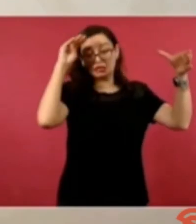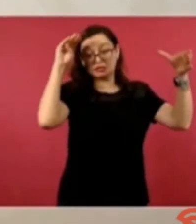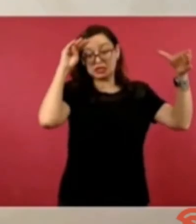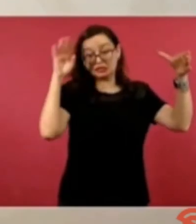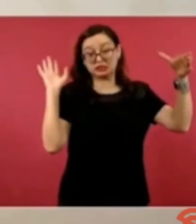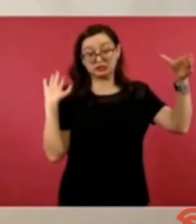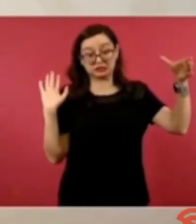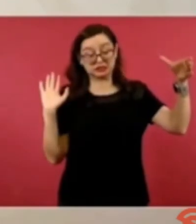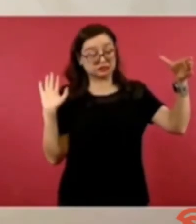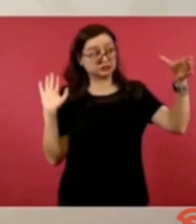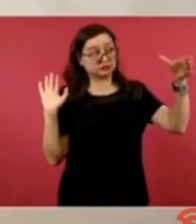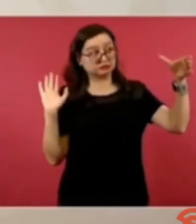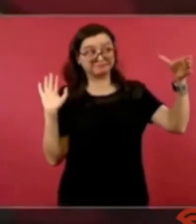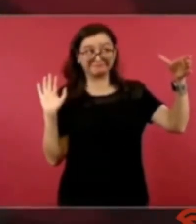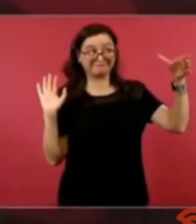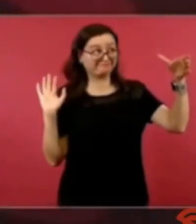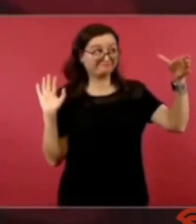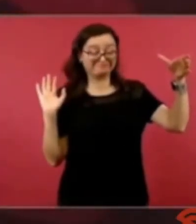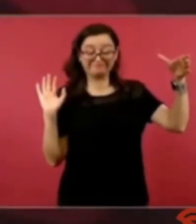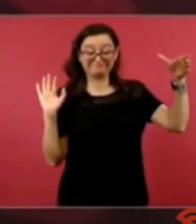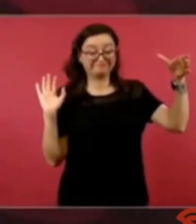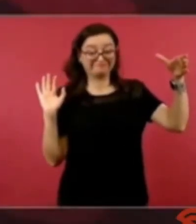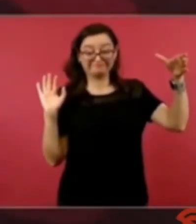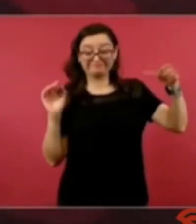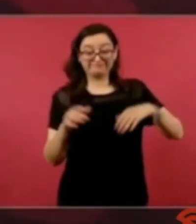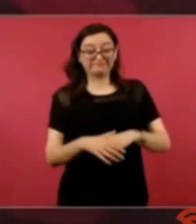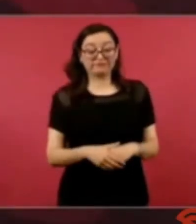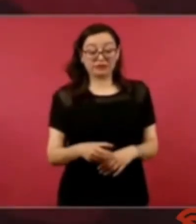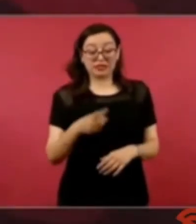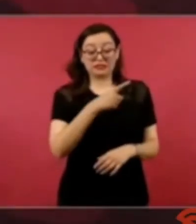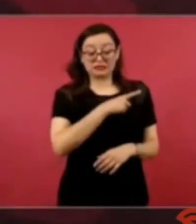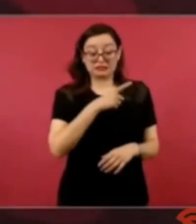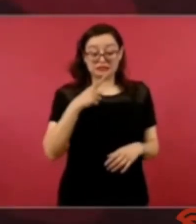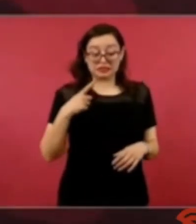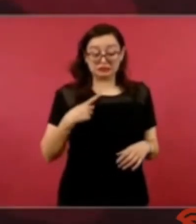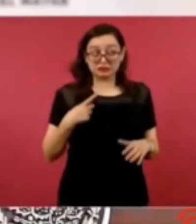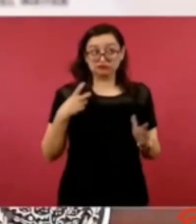entonces tienen ellos que empezar por